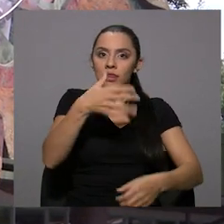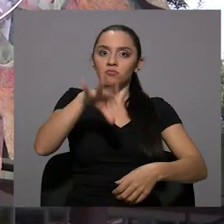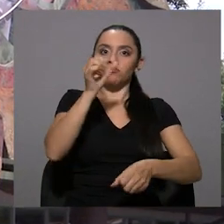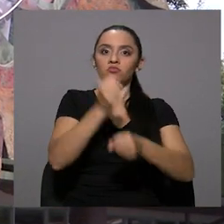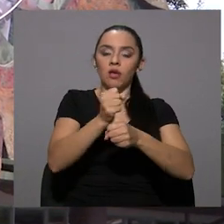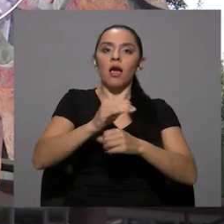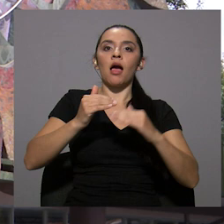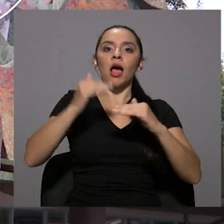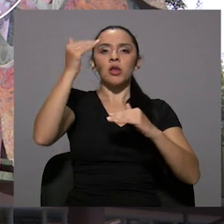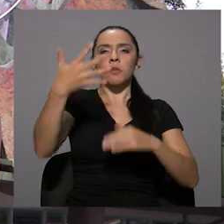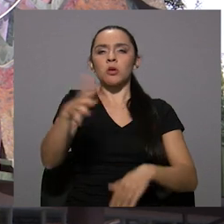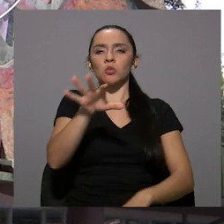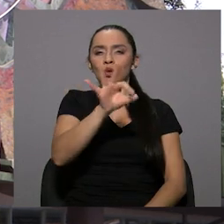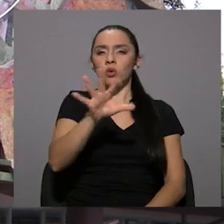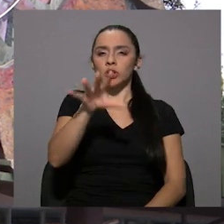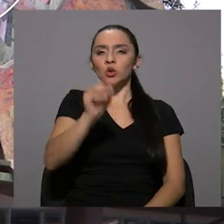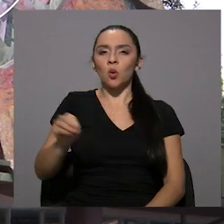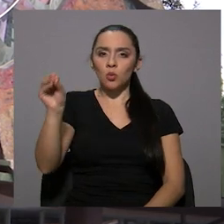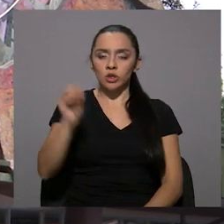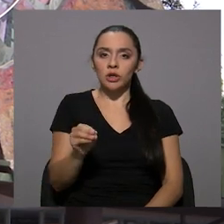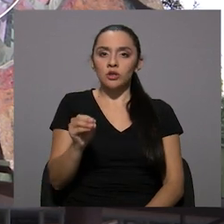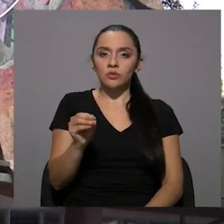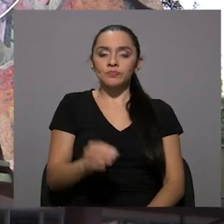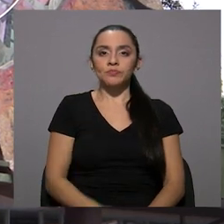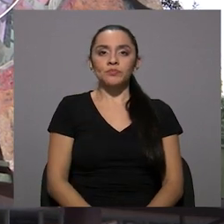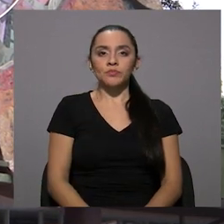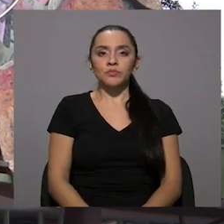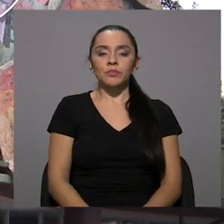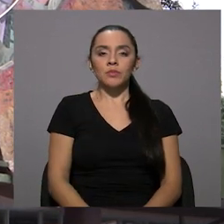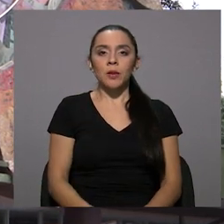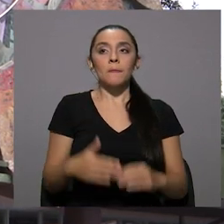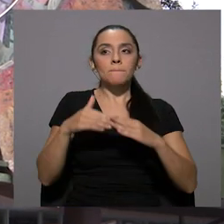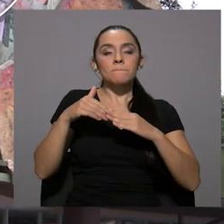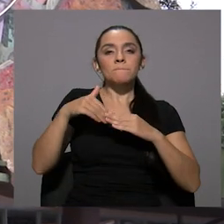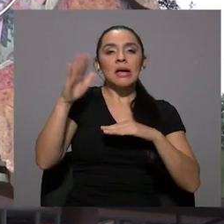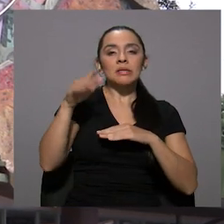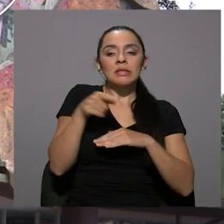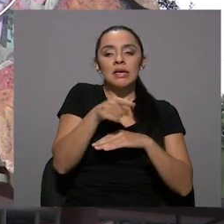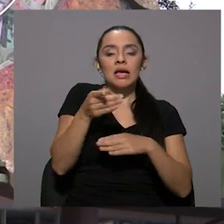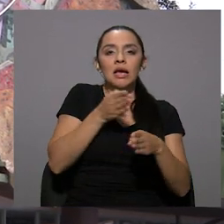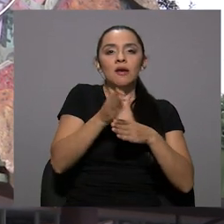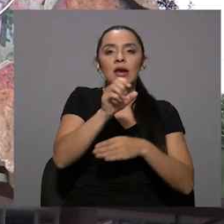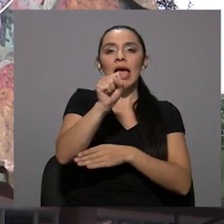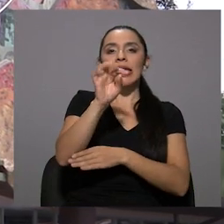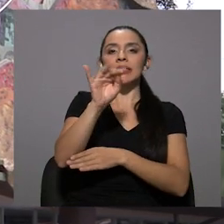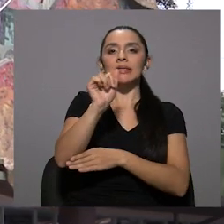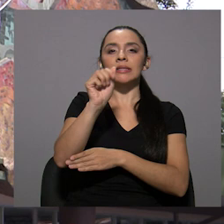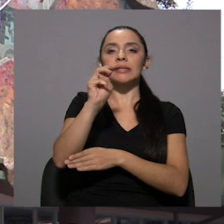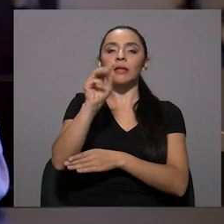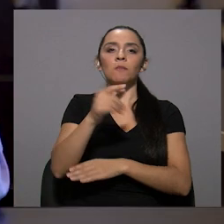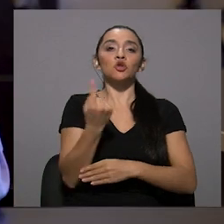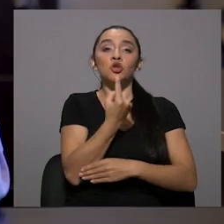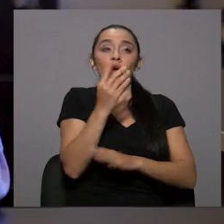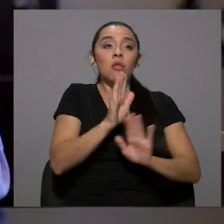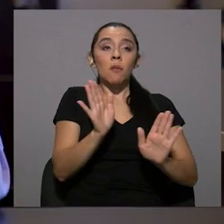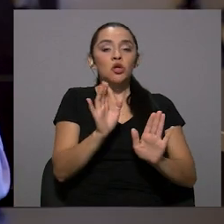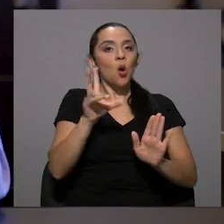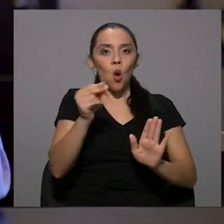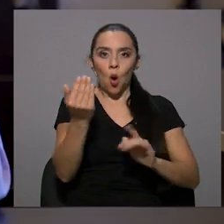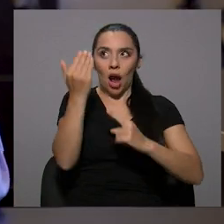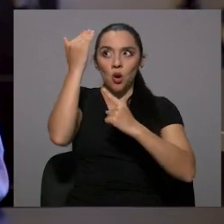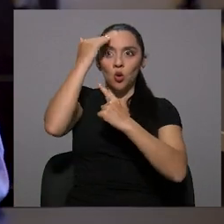índice de empleabilidad alto, que ronda en promedio al 95%. Más allá de carreras STEM,